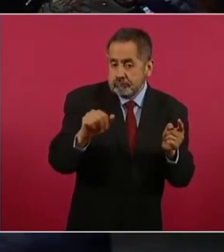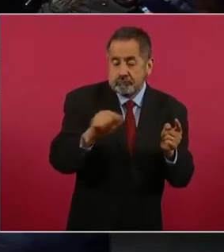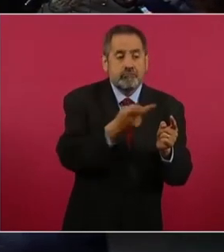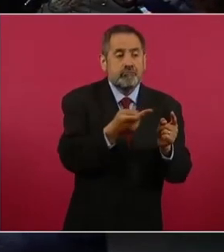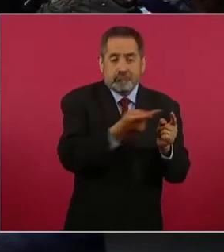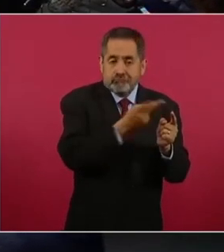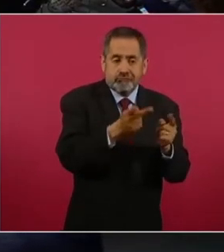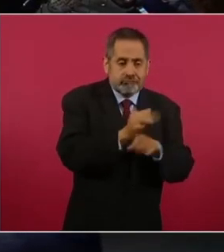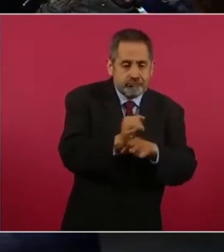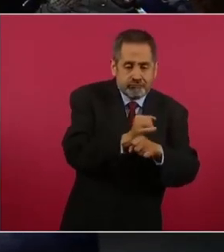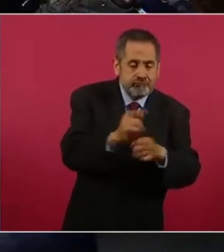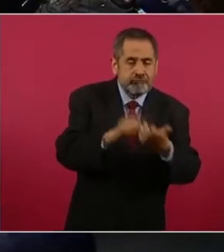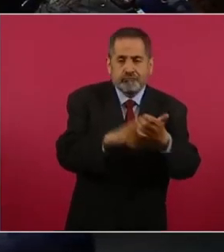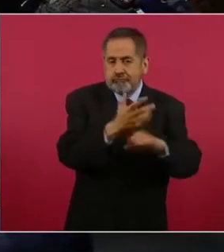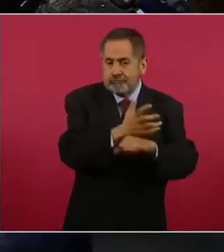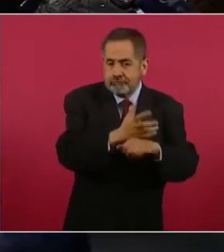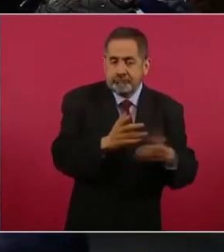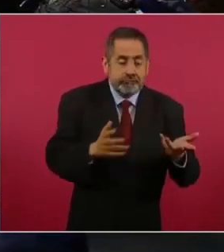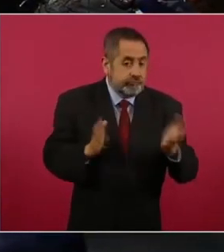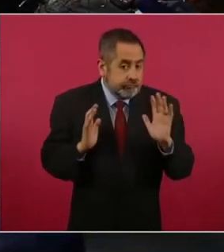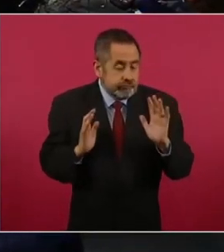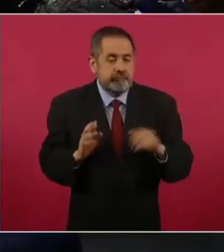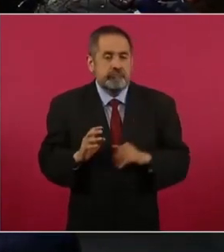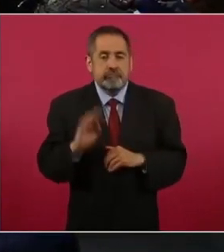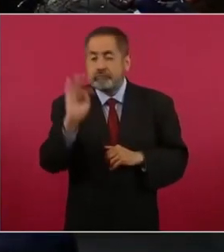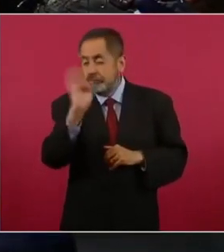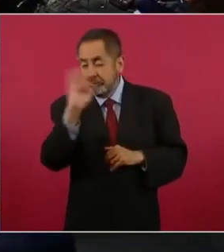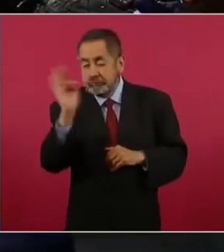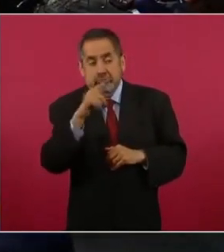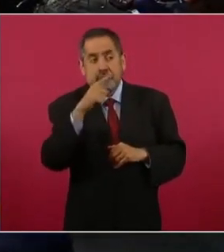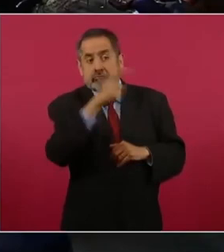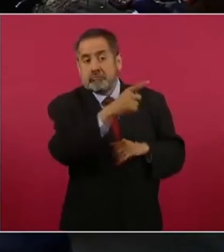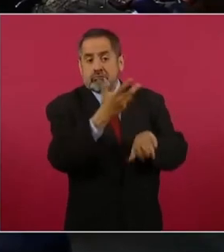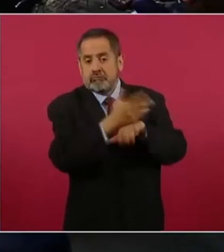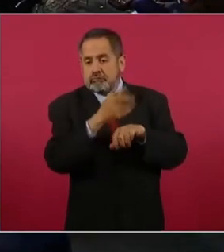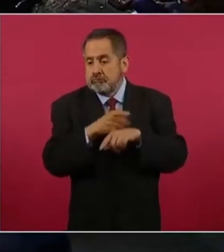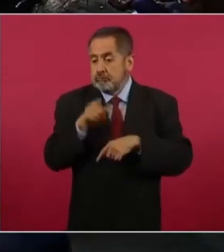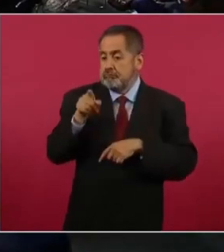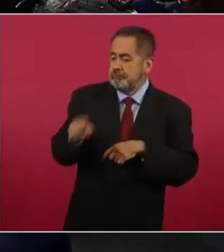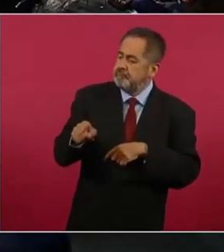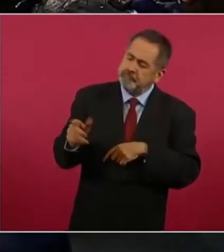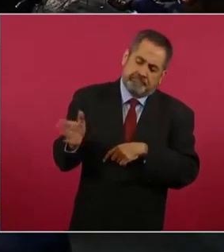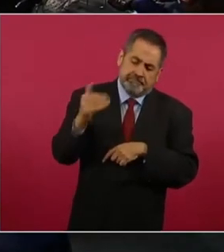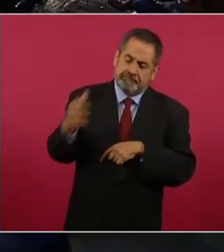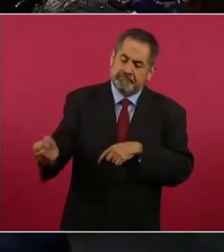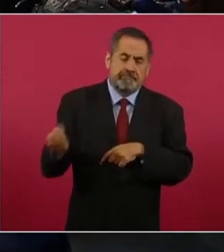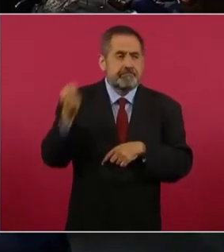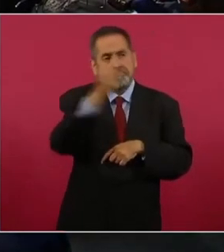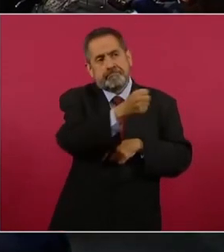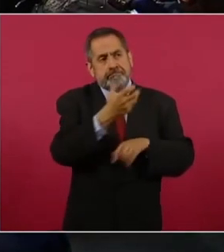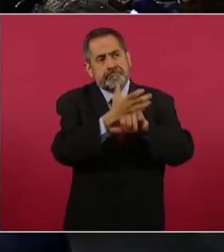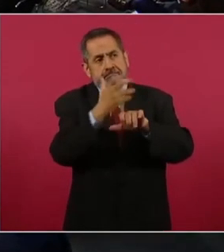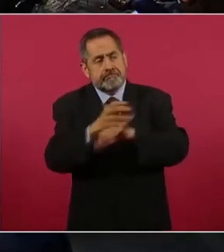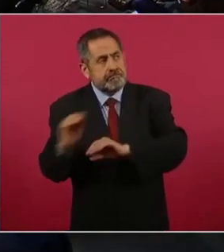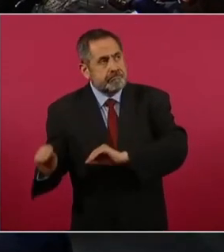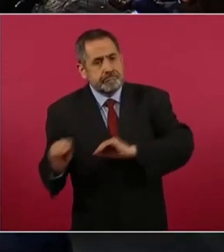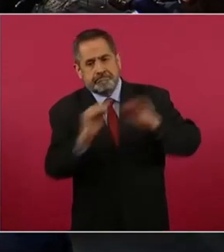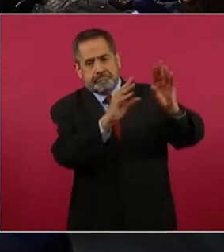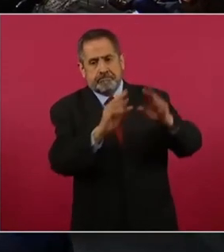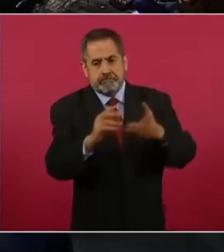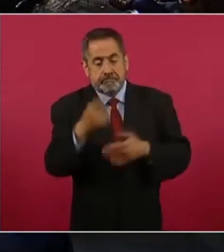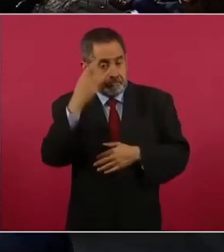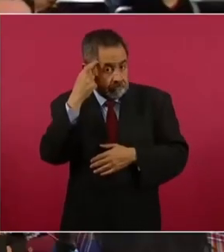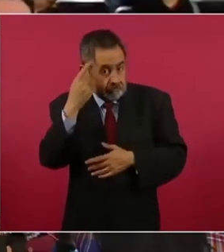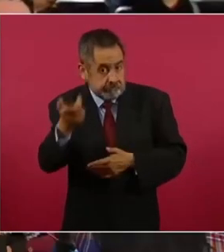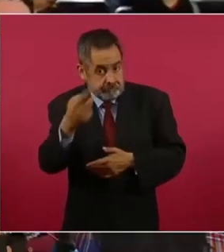que, vaya, no sabemos todavía, pero en dado caso que Estados Unidos solicitara su extradición, ¿podría México, estaría México dispuesto